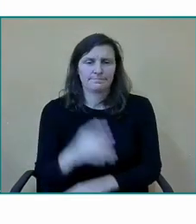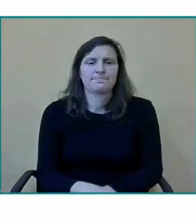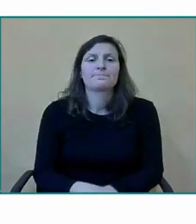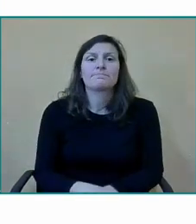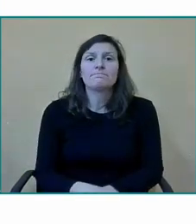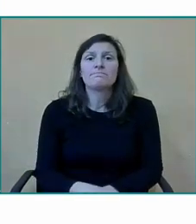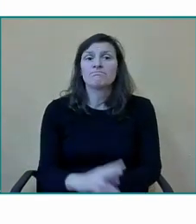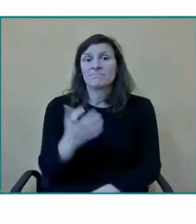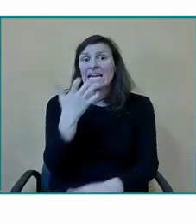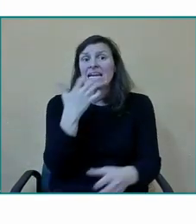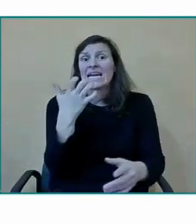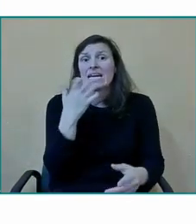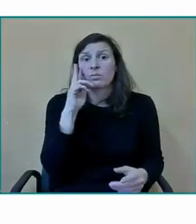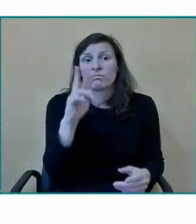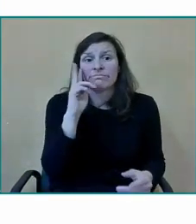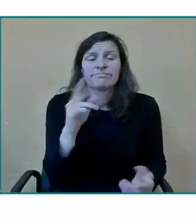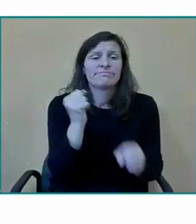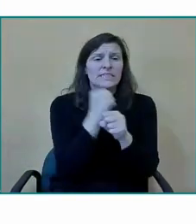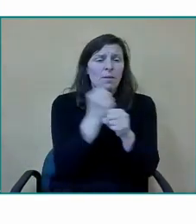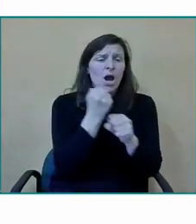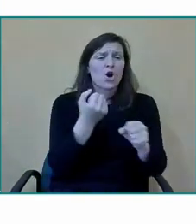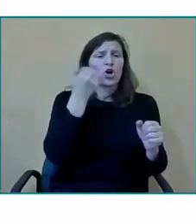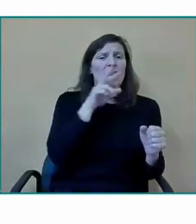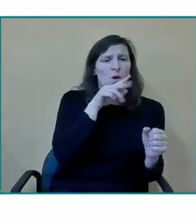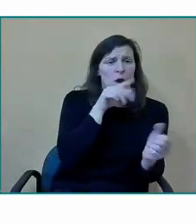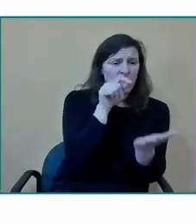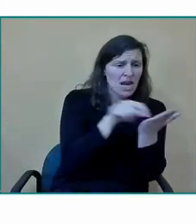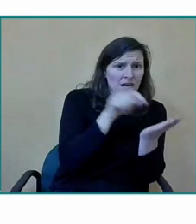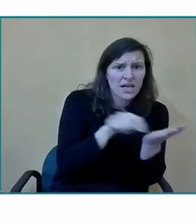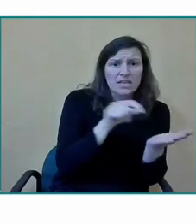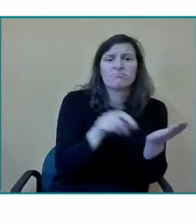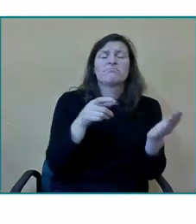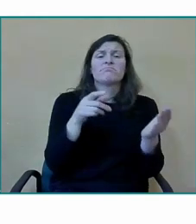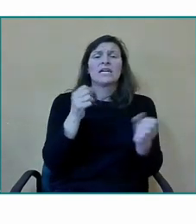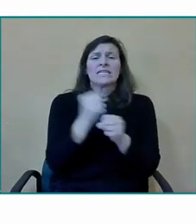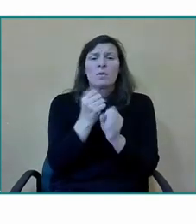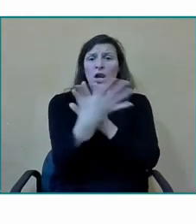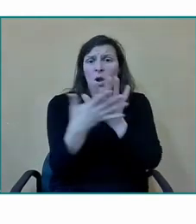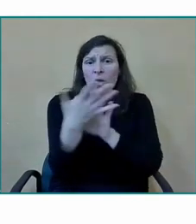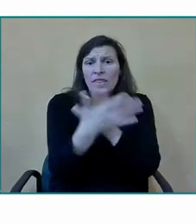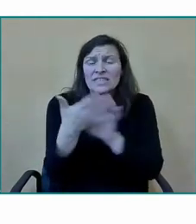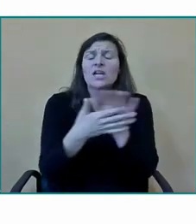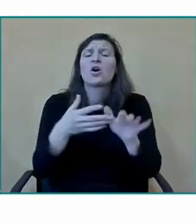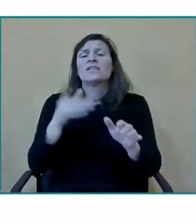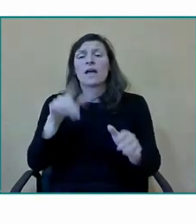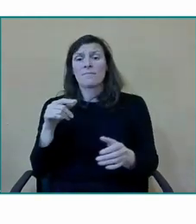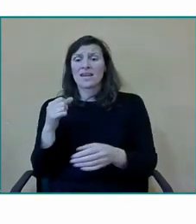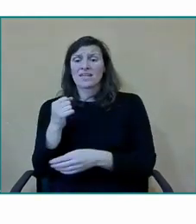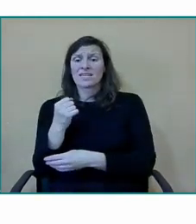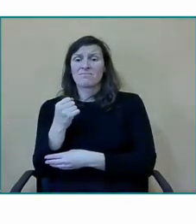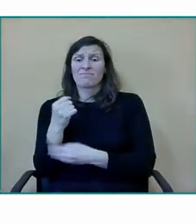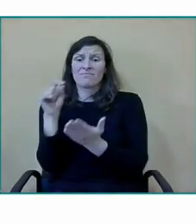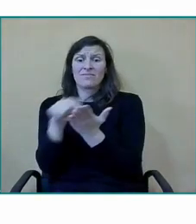esa lengua oral lengua de signos y también pues trabajamos como no como la lengua